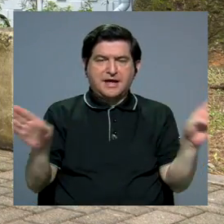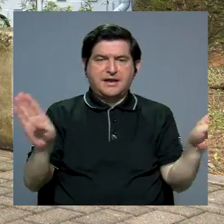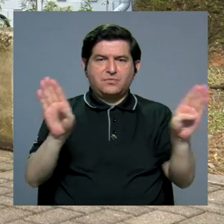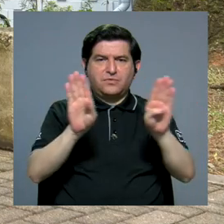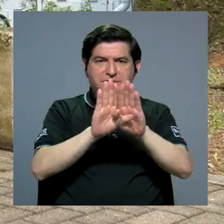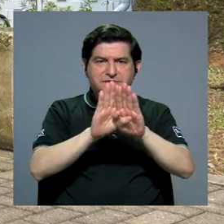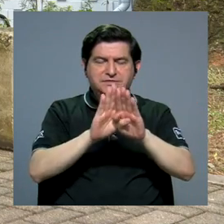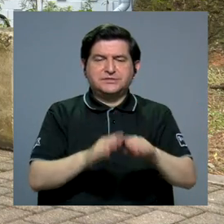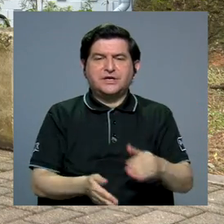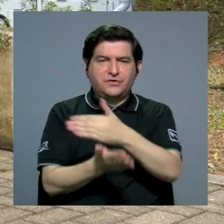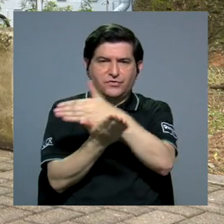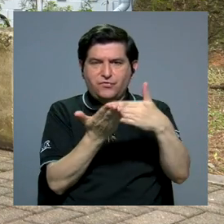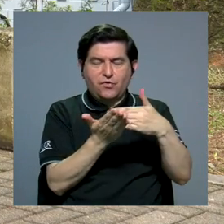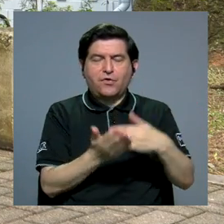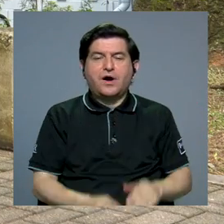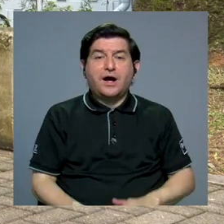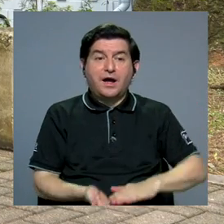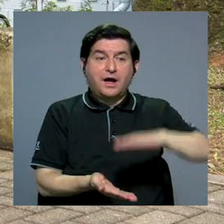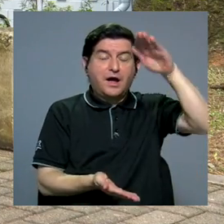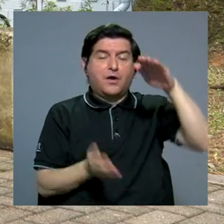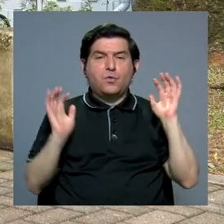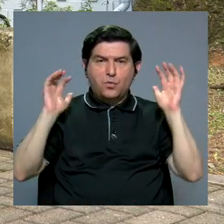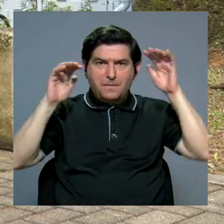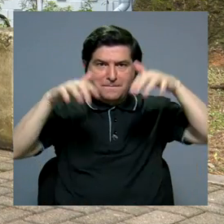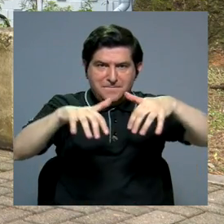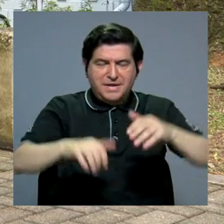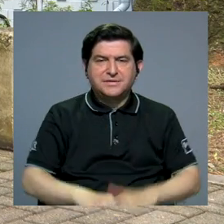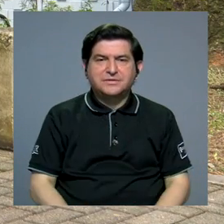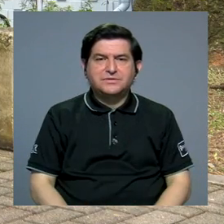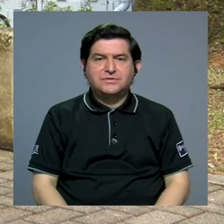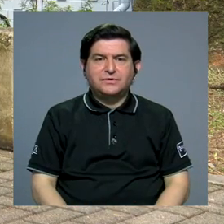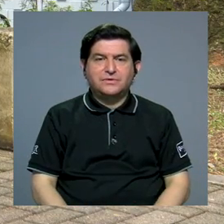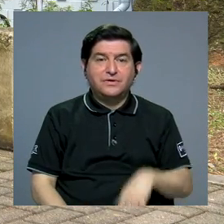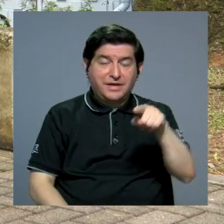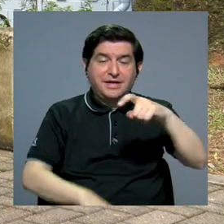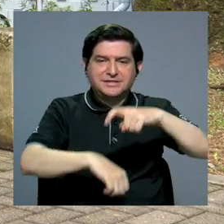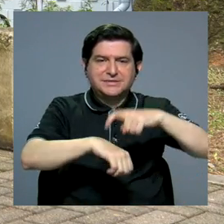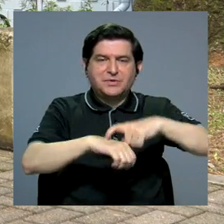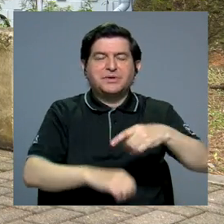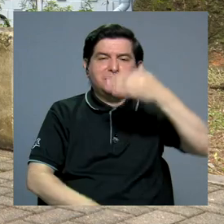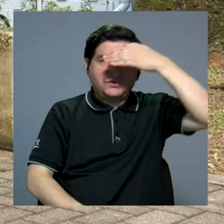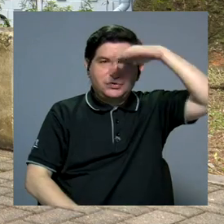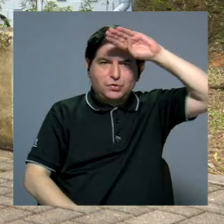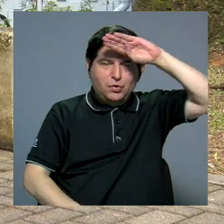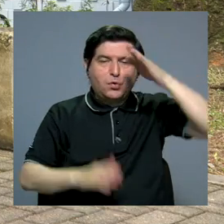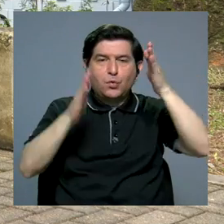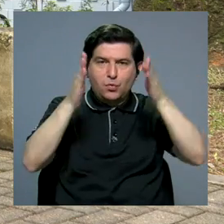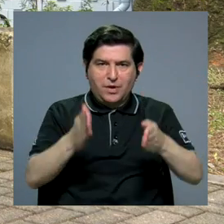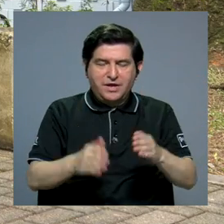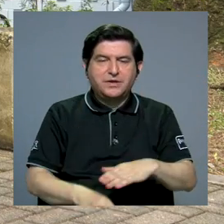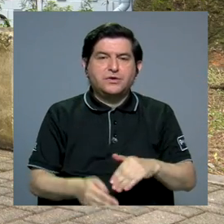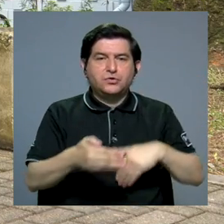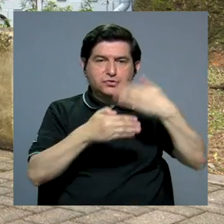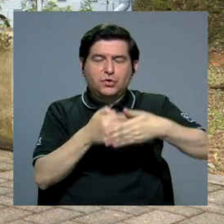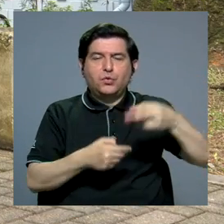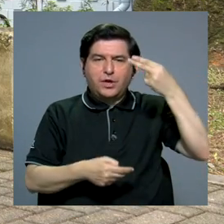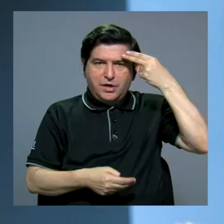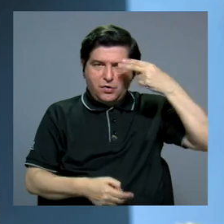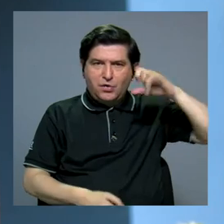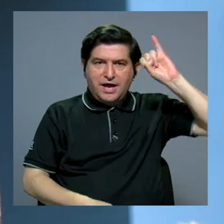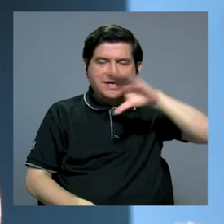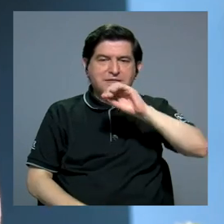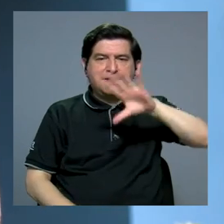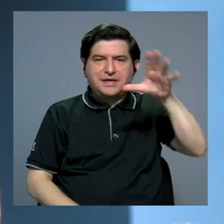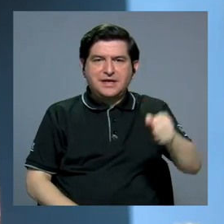la frontera, se da un pico migratorio que es el que conocemos como el pico cubano y posteriormente el de haitianos y africanos,